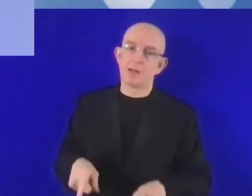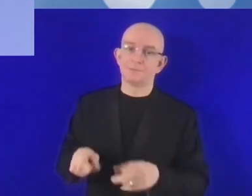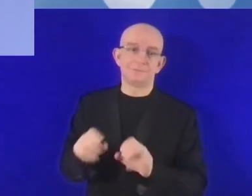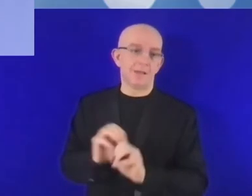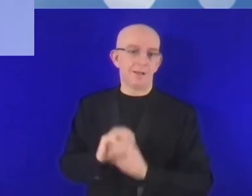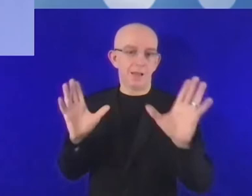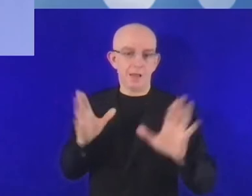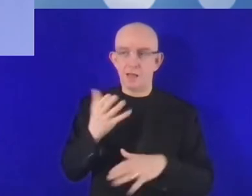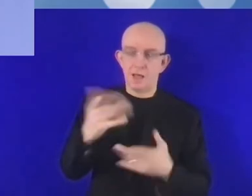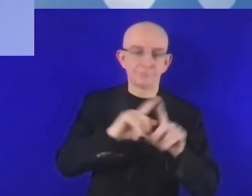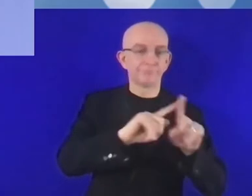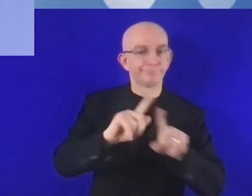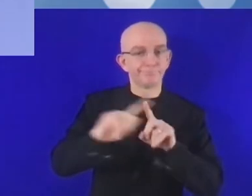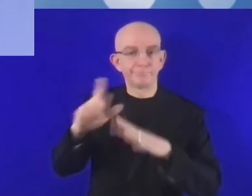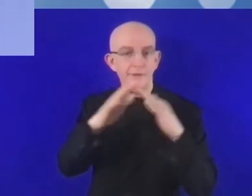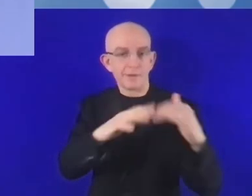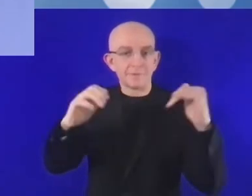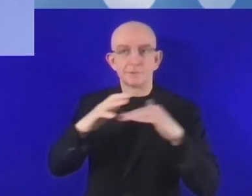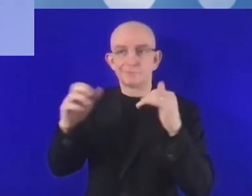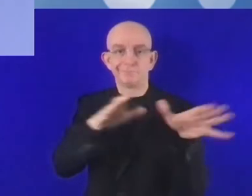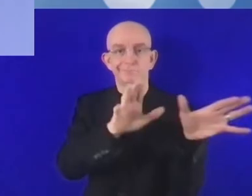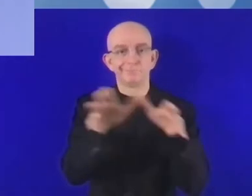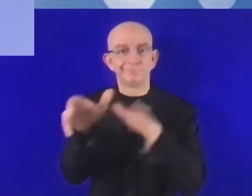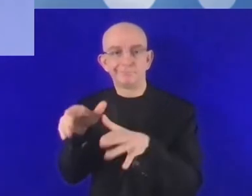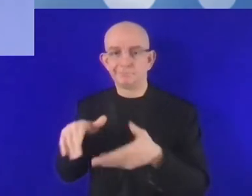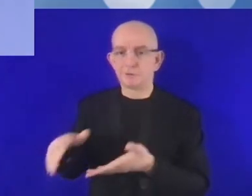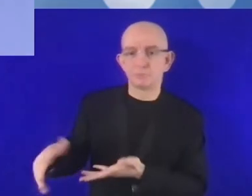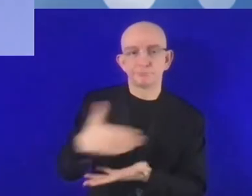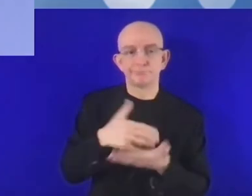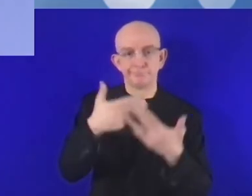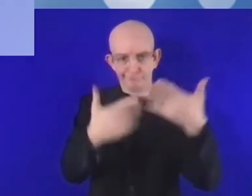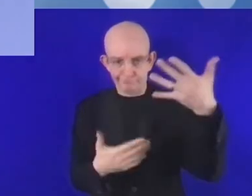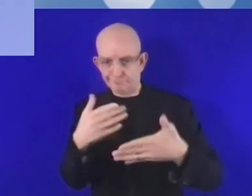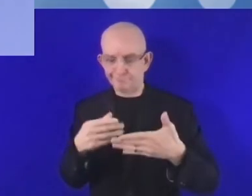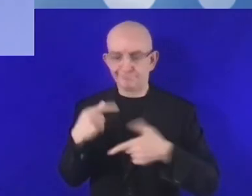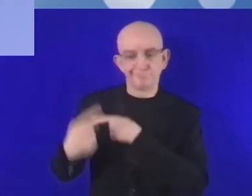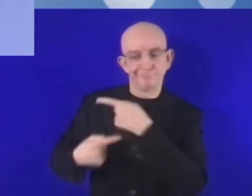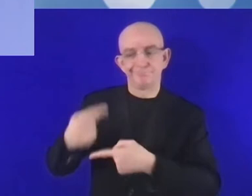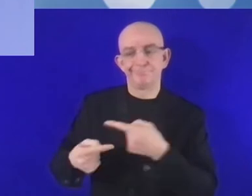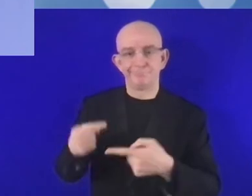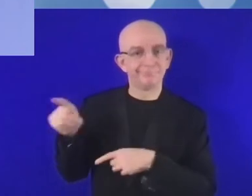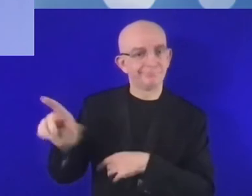de forma transparente. No nos olvidemos de que hay muchas entidades que recopilan datos,